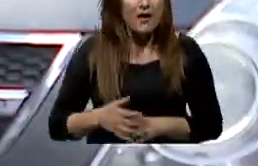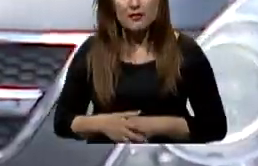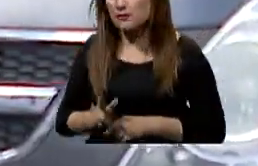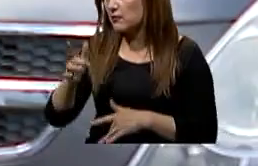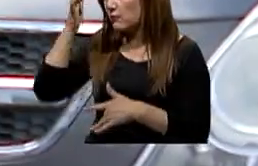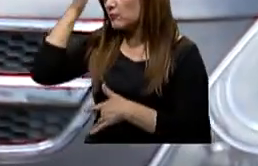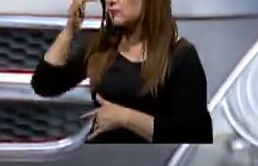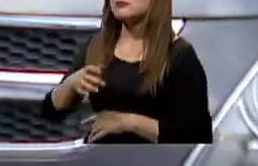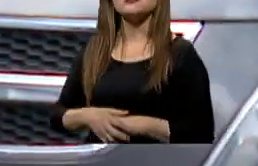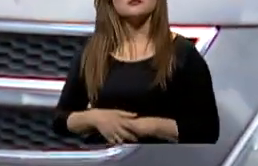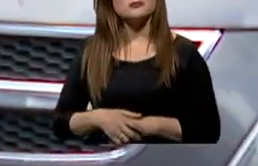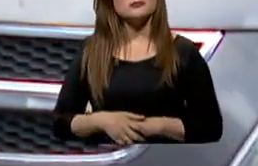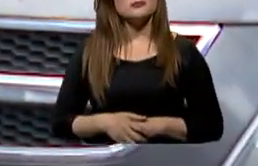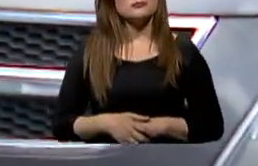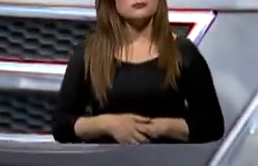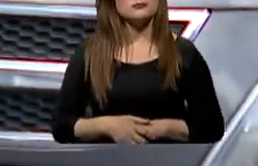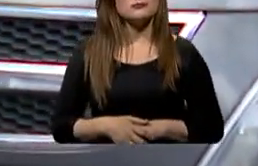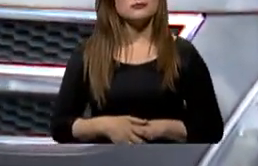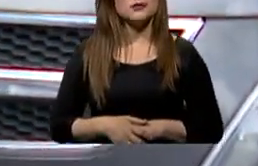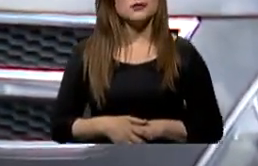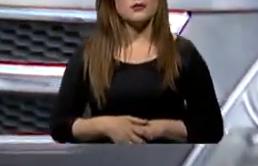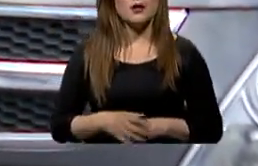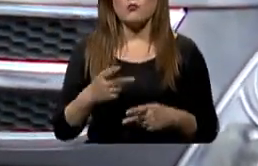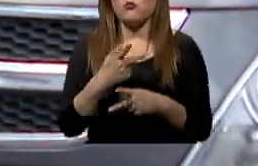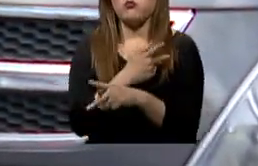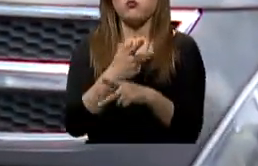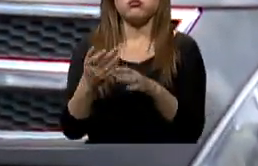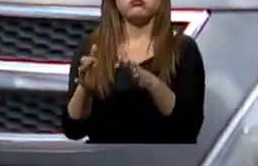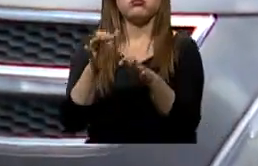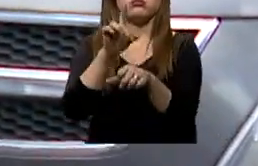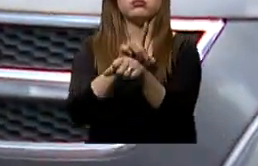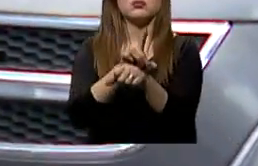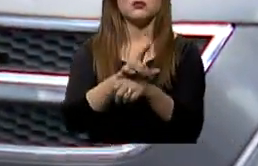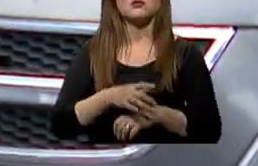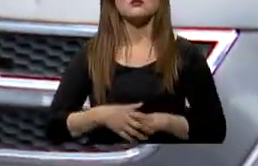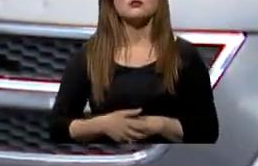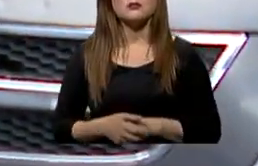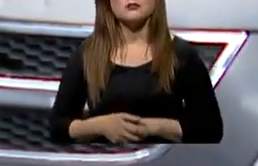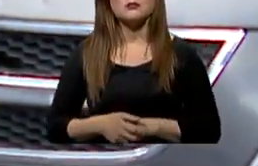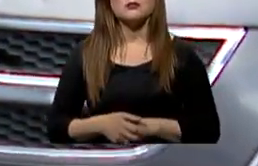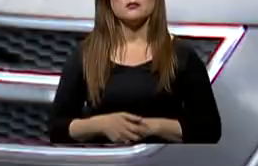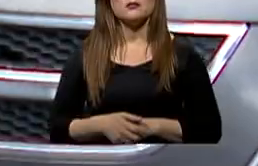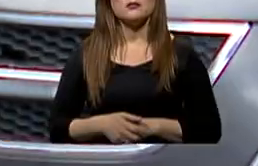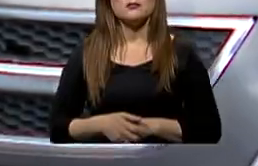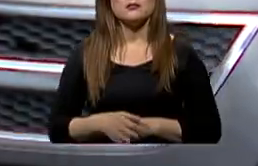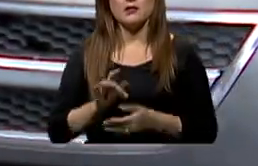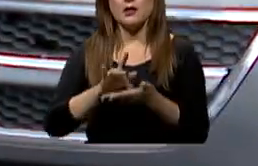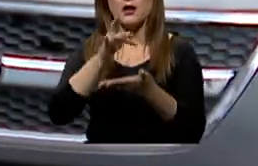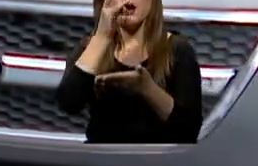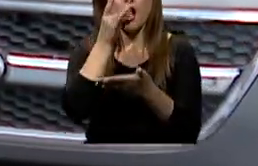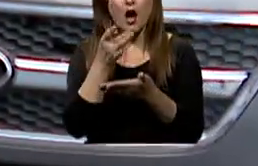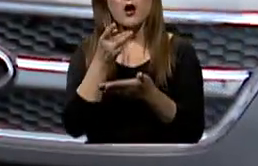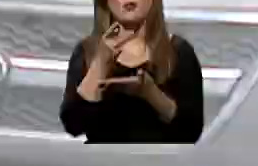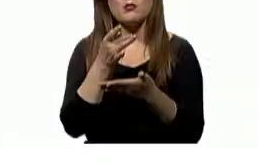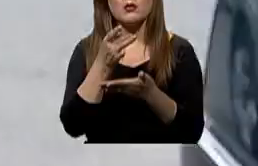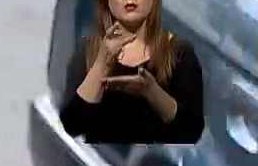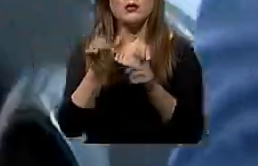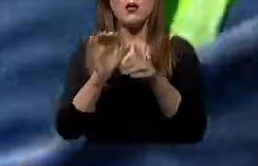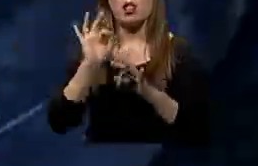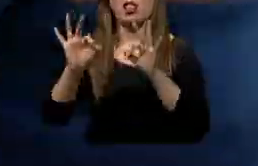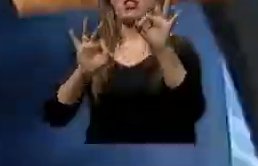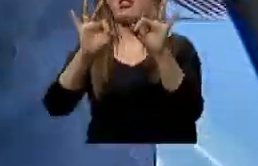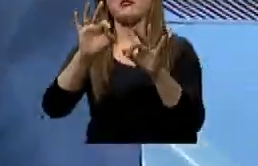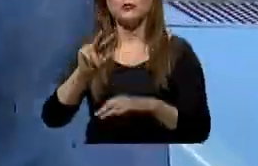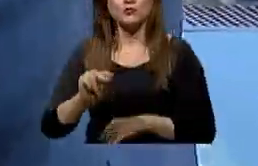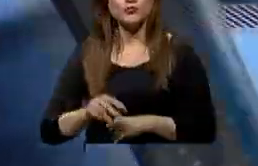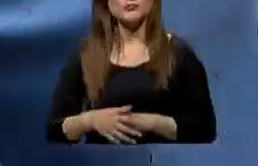la narcolepsia. Sí, una enfermedad que es muy peligrosa y hay que tratarse con el médico y estar con los medicamentos para que no contagie a las personas. ¿Sabe qué